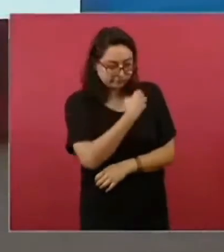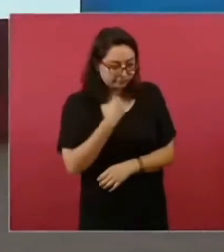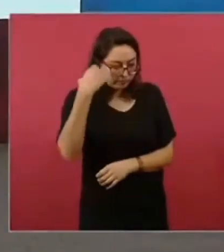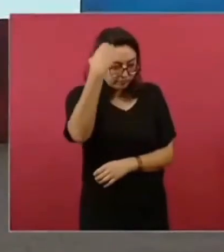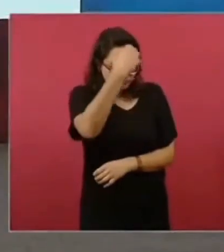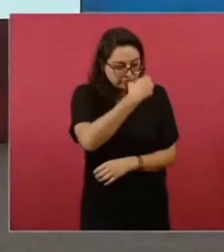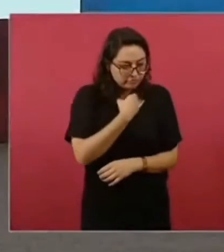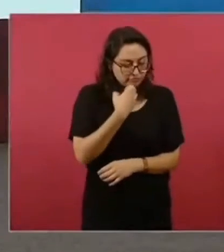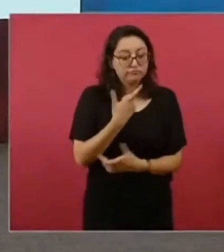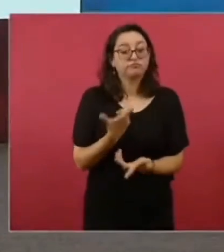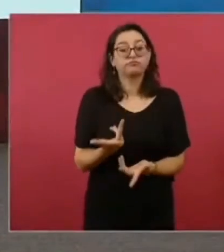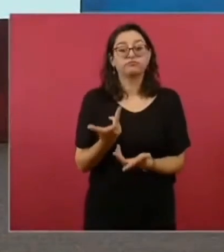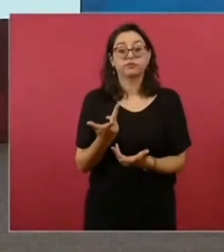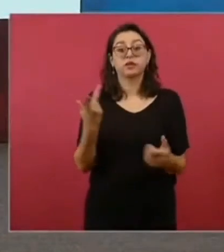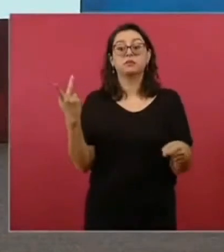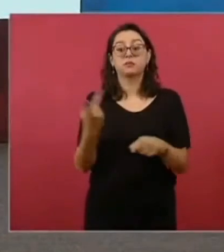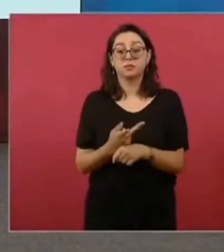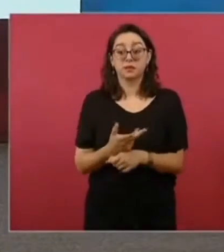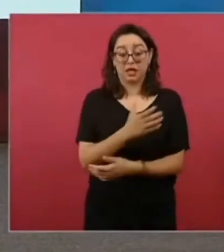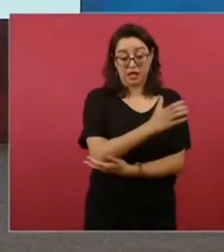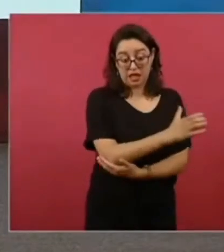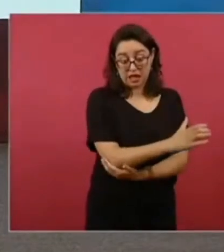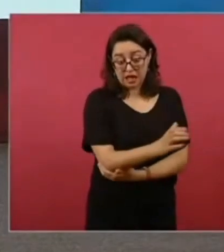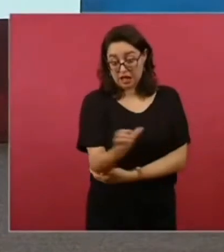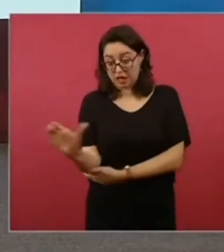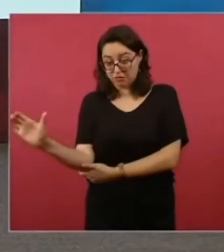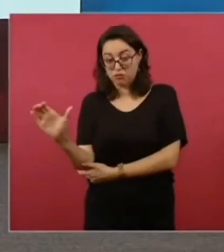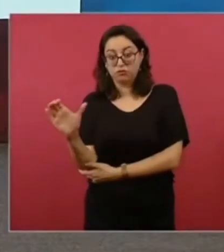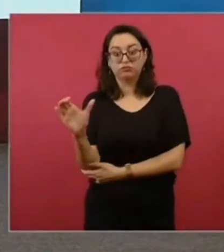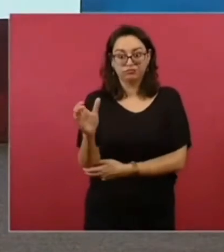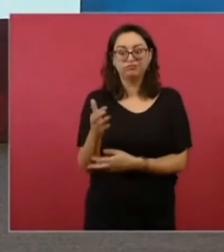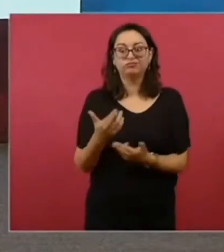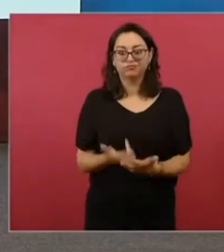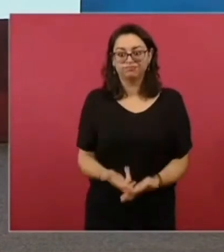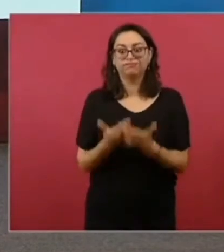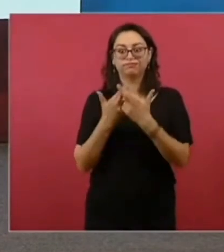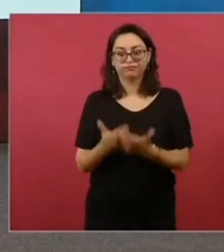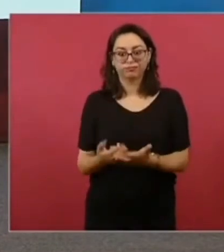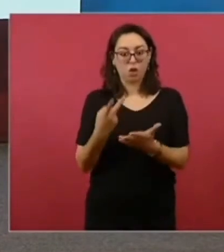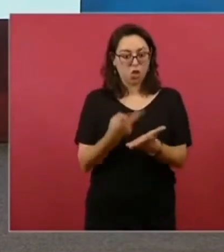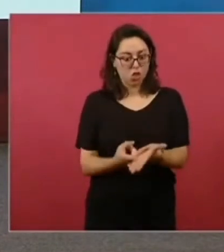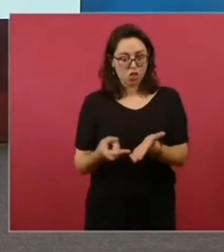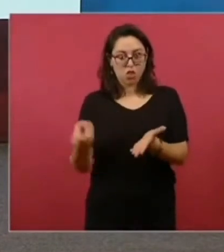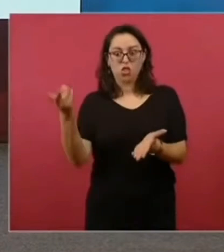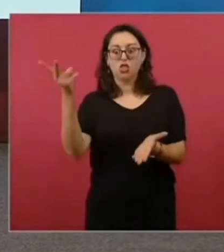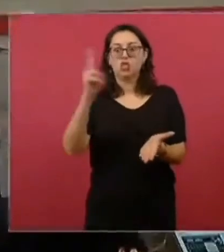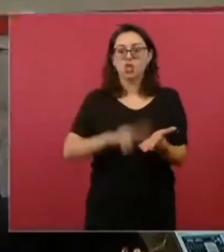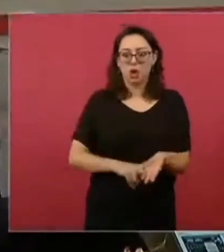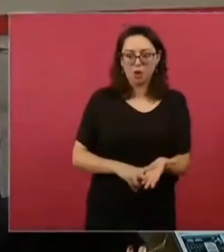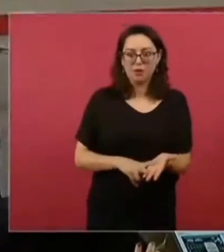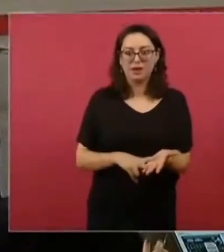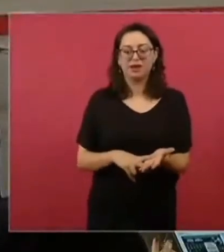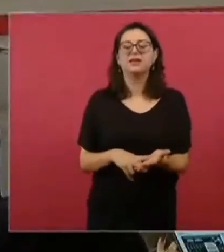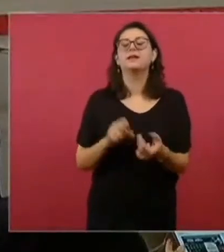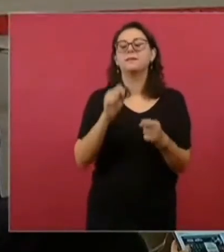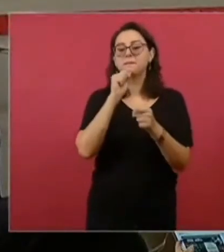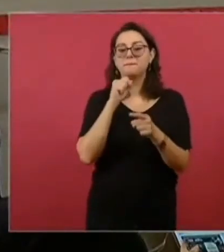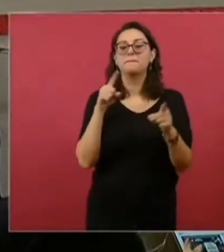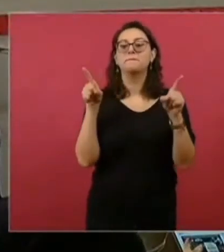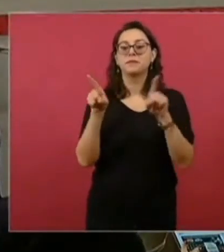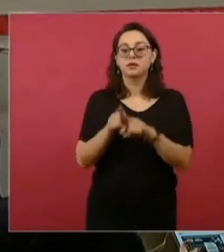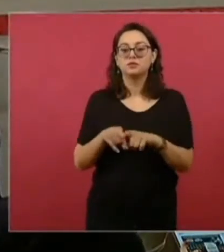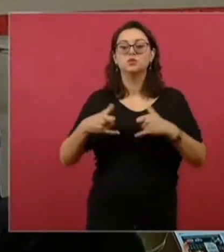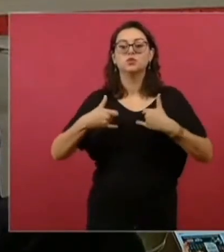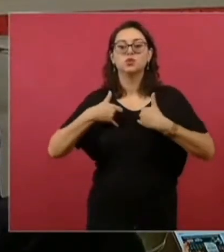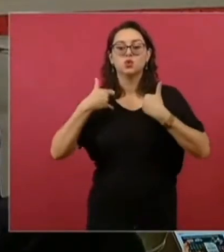casi todas se duplicó y hasta se triplicó la productividad. Hay muchos jóvenes en Sembrando Vida,